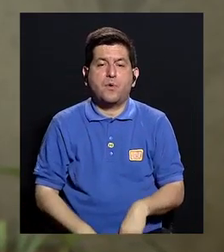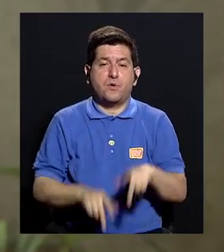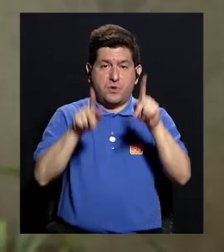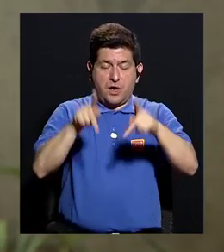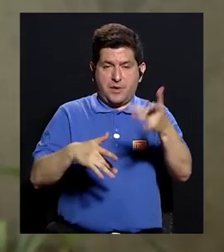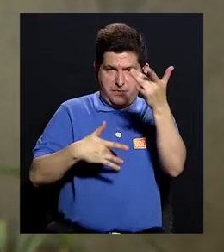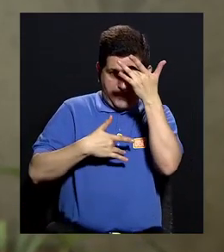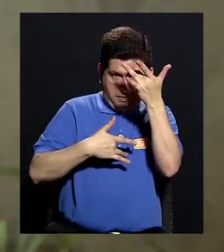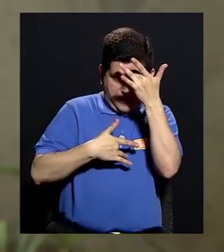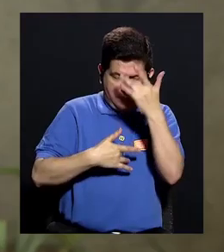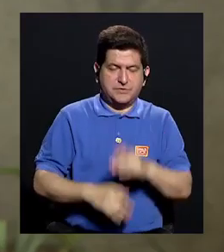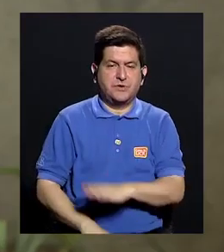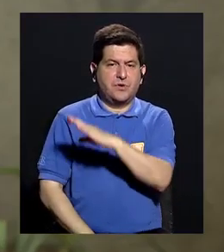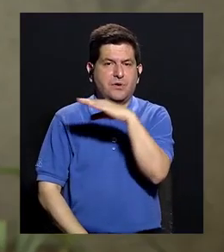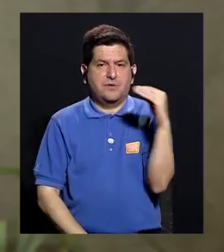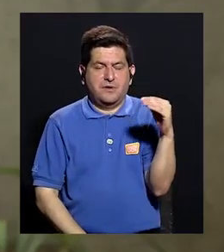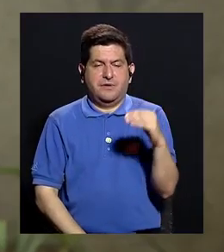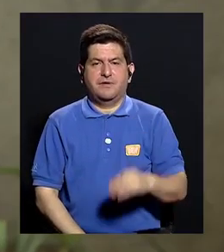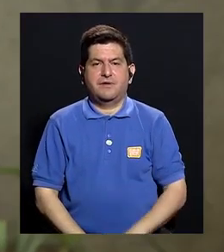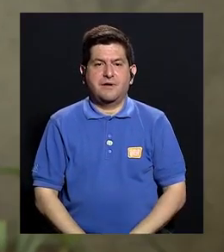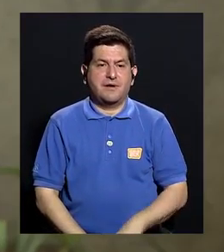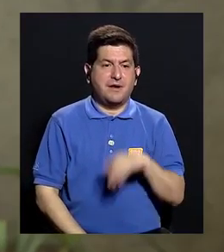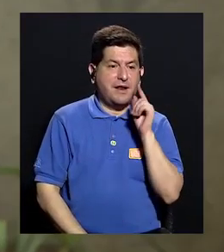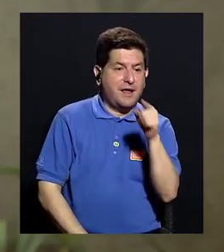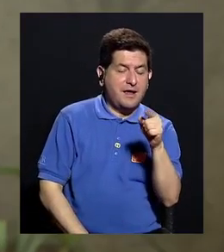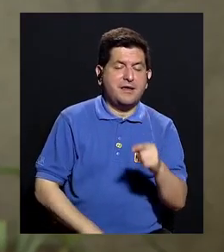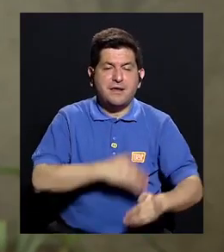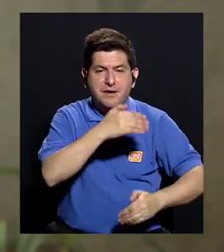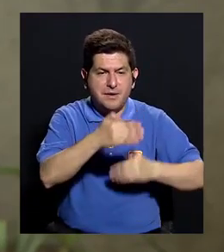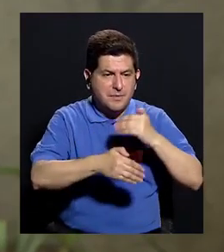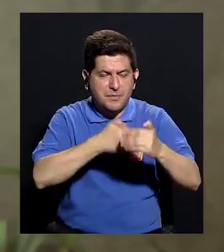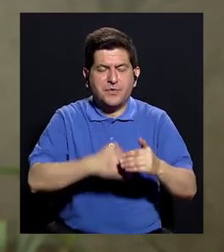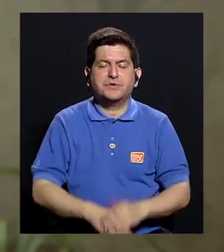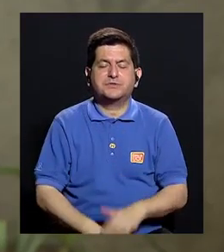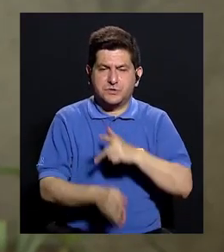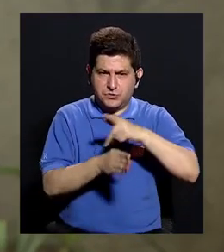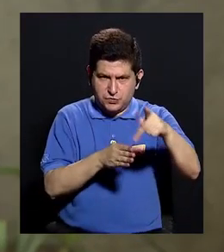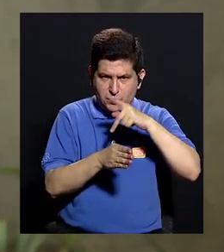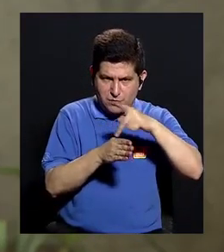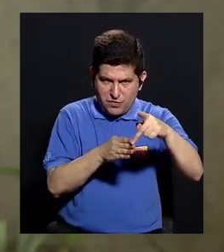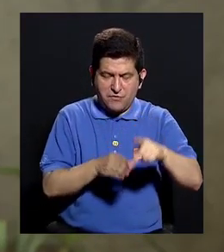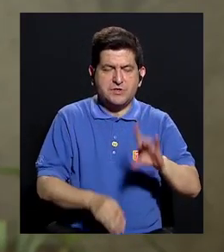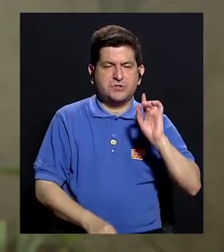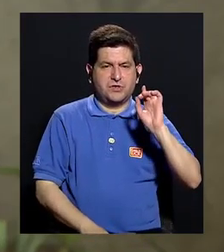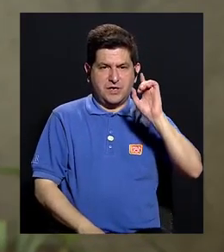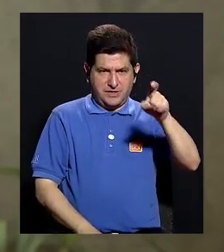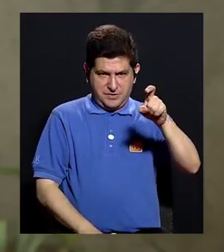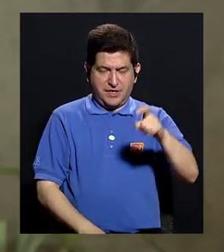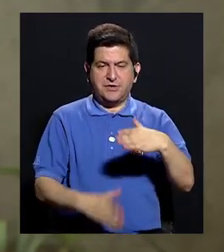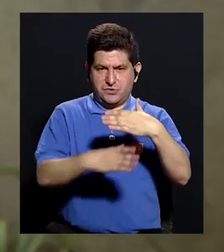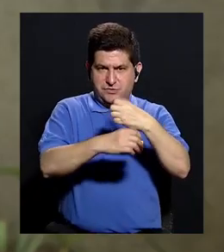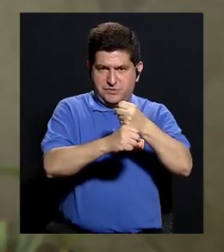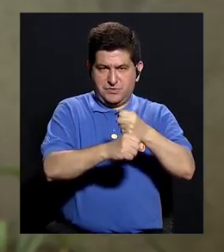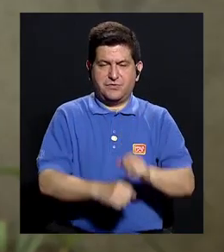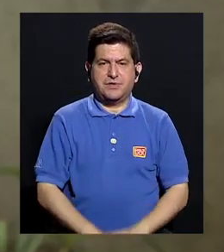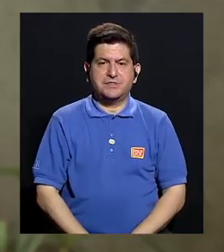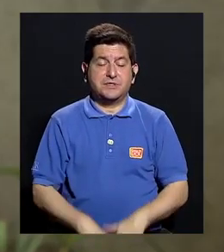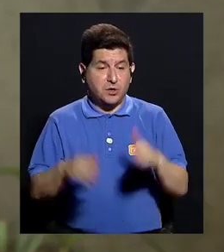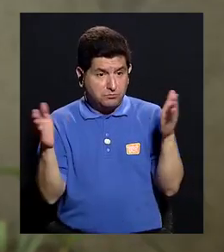a ese enfermo celíaco y tratar de que en esos profesionales que tienen que estar el diagnóstico de la enfermedad,